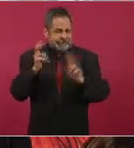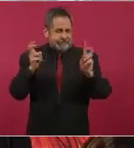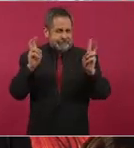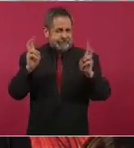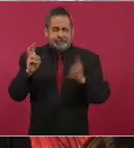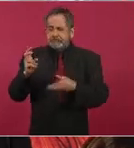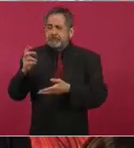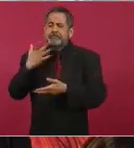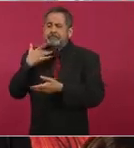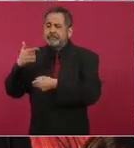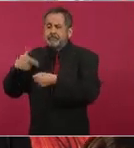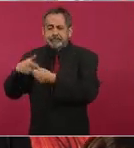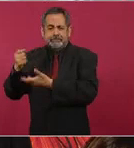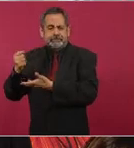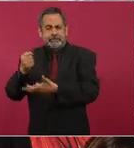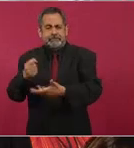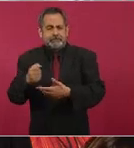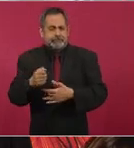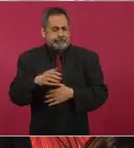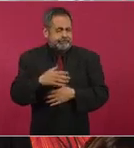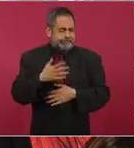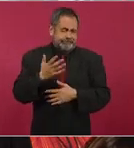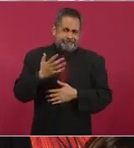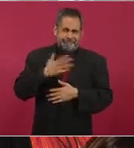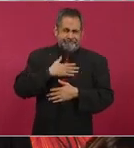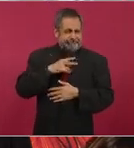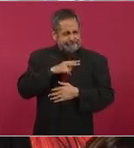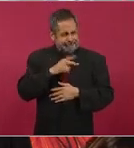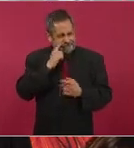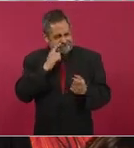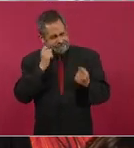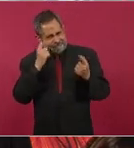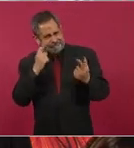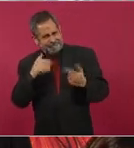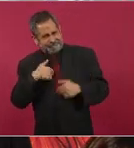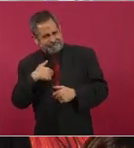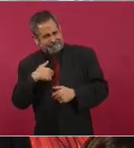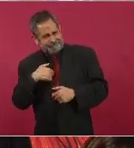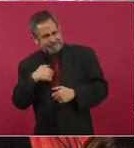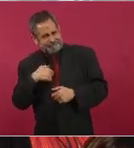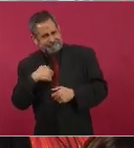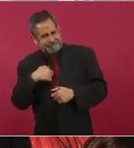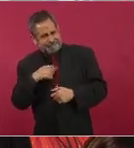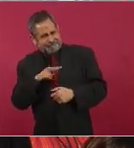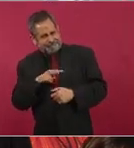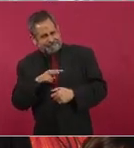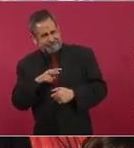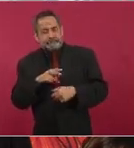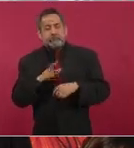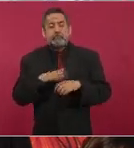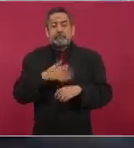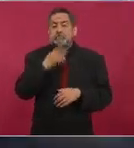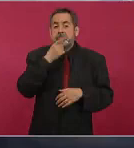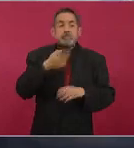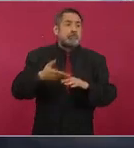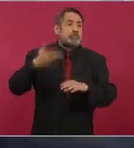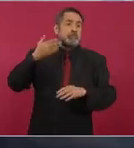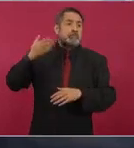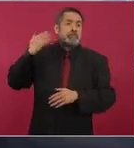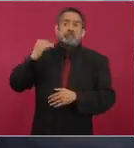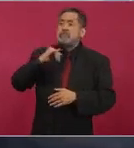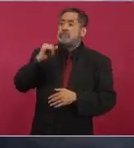Y esto me llama mucho la atención porque ellos dicen que no se había hecho esto antes,